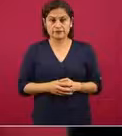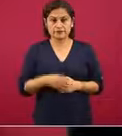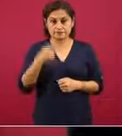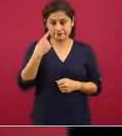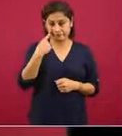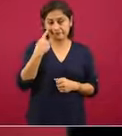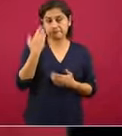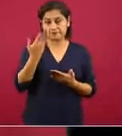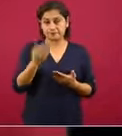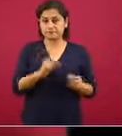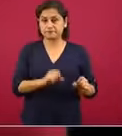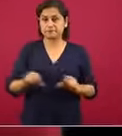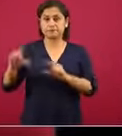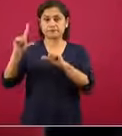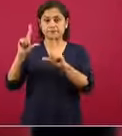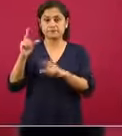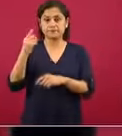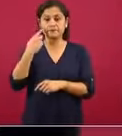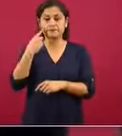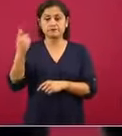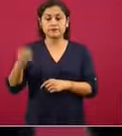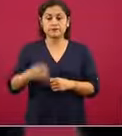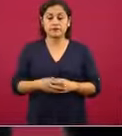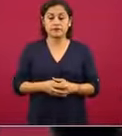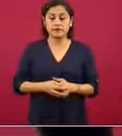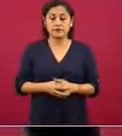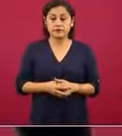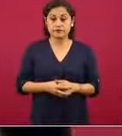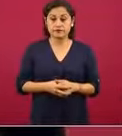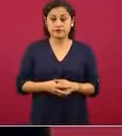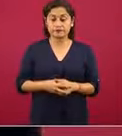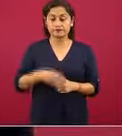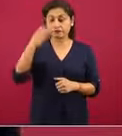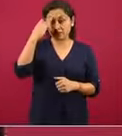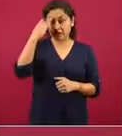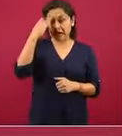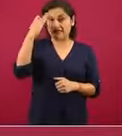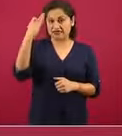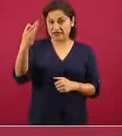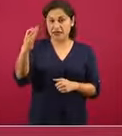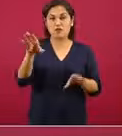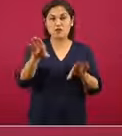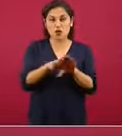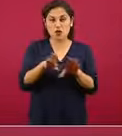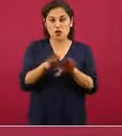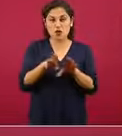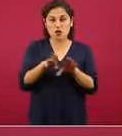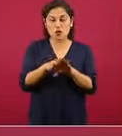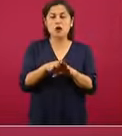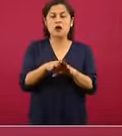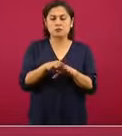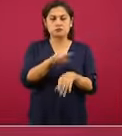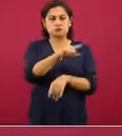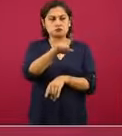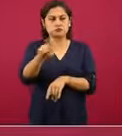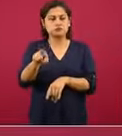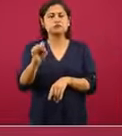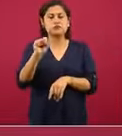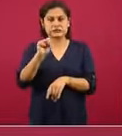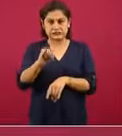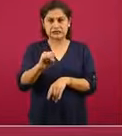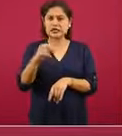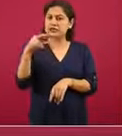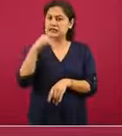aquí vemos de gráfica cómo se ve este tiempo. Este tiempo, que en general ha habido una tendencia a disminuir. Y justo en la última